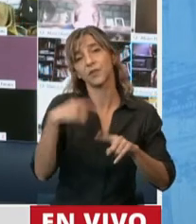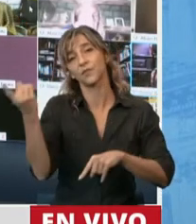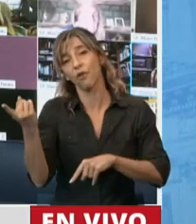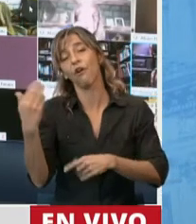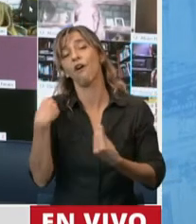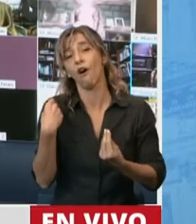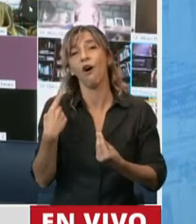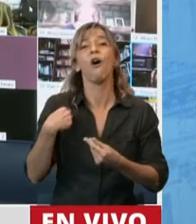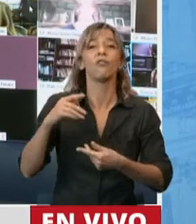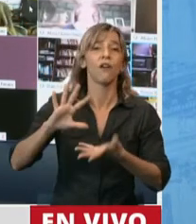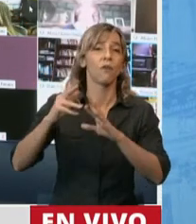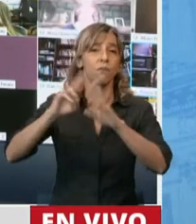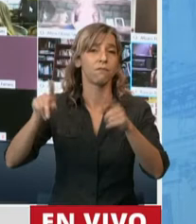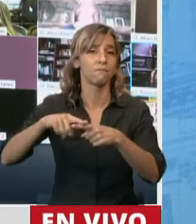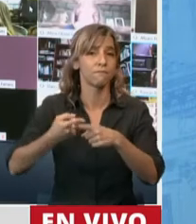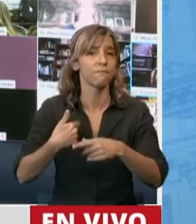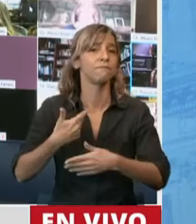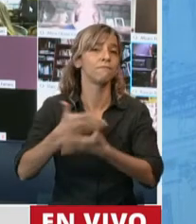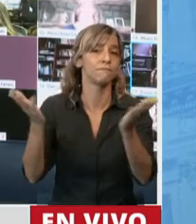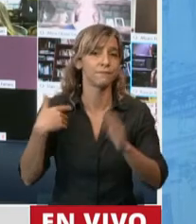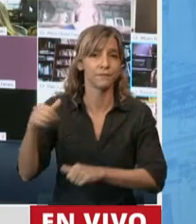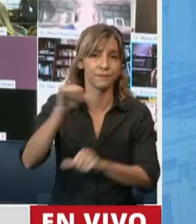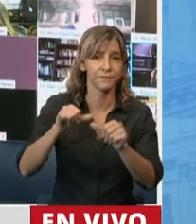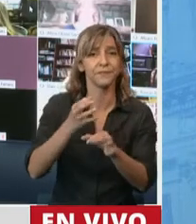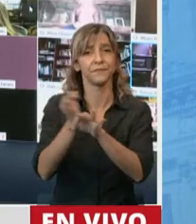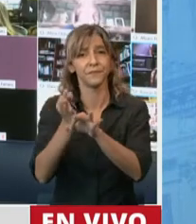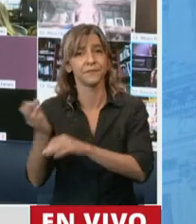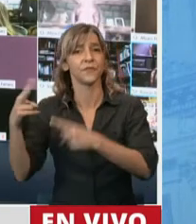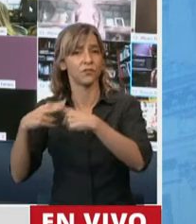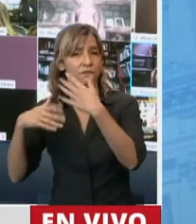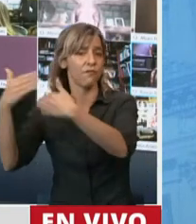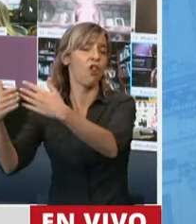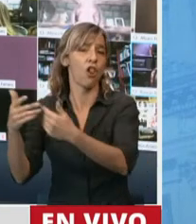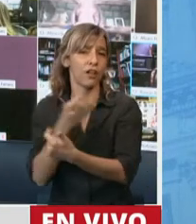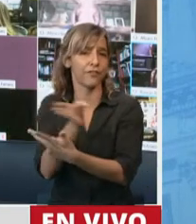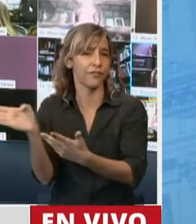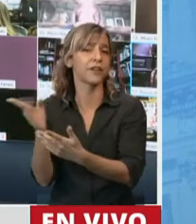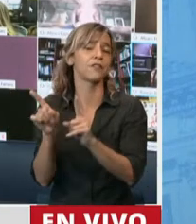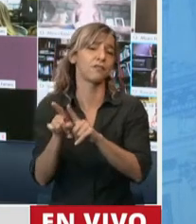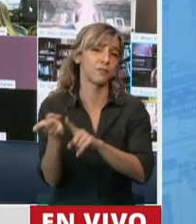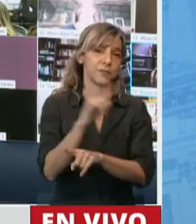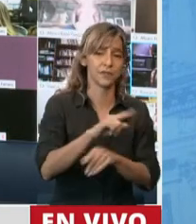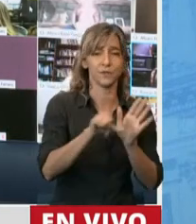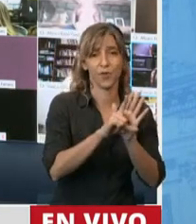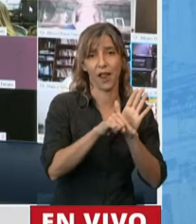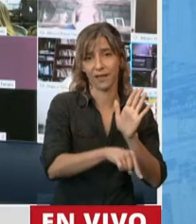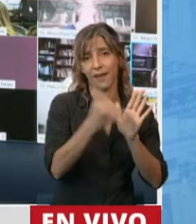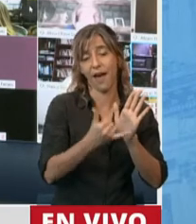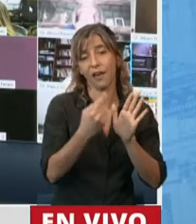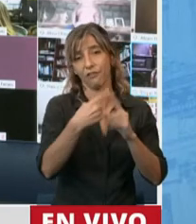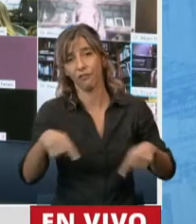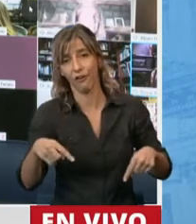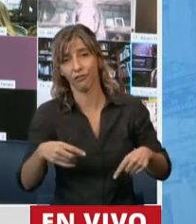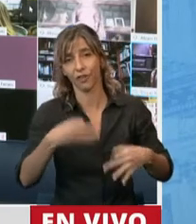ciencia y tecnología de nuestro país, tiene, al igual que esta ley, sus vaivenes. En el